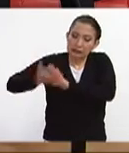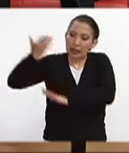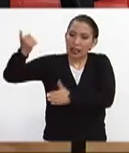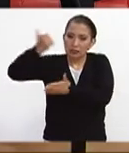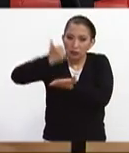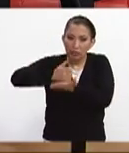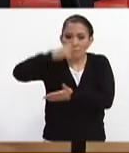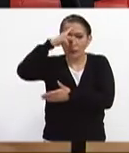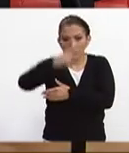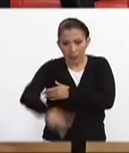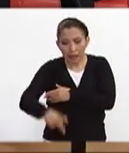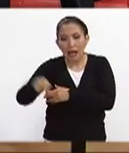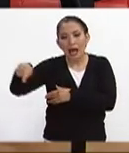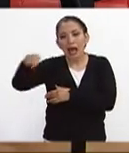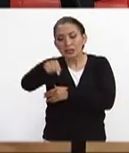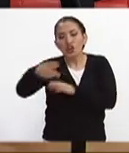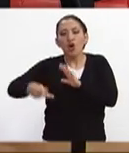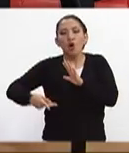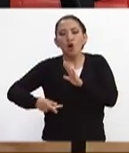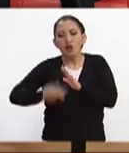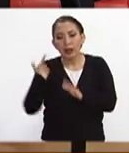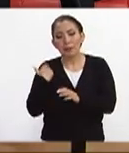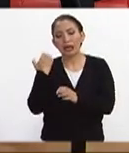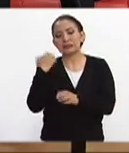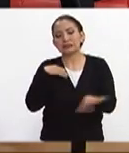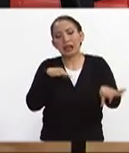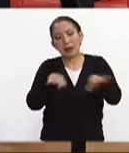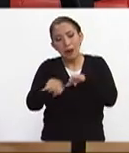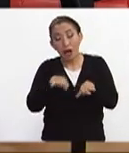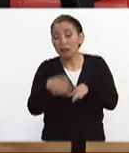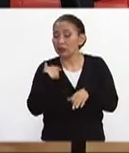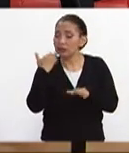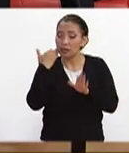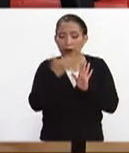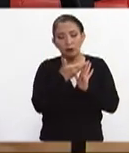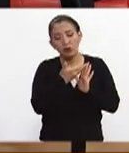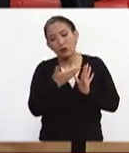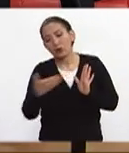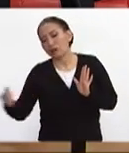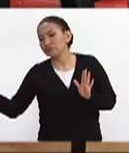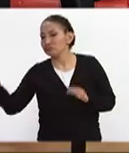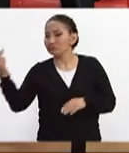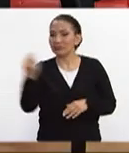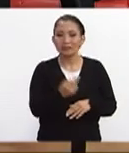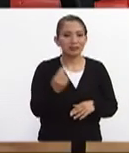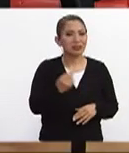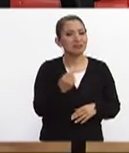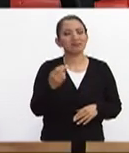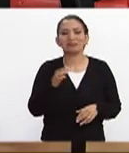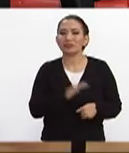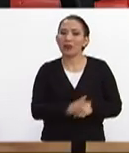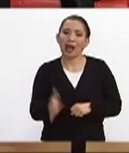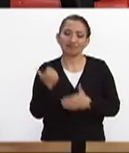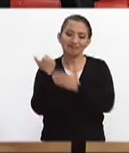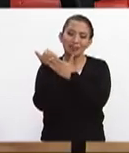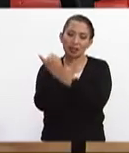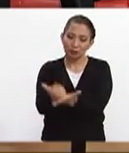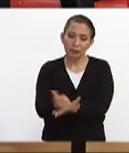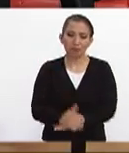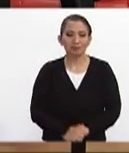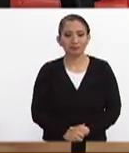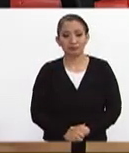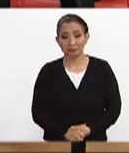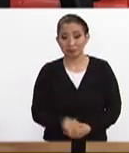ciudad de México que será la reactivación de la economía es decir viene una etapa donde se requiere sobre todo de la solidaridad